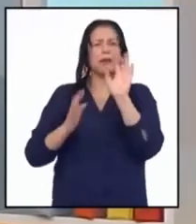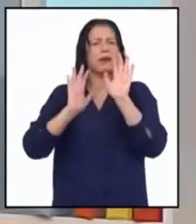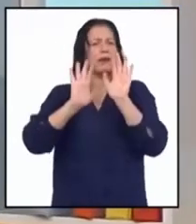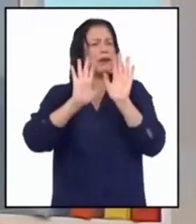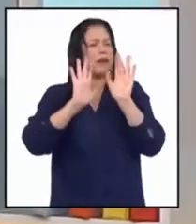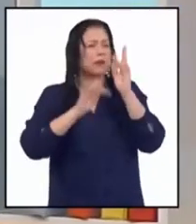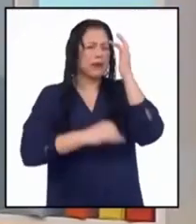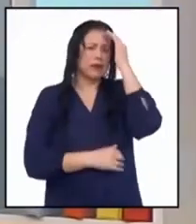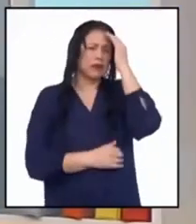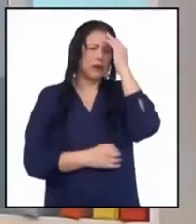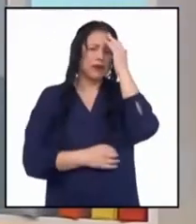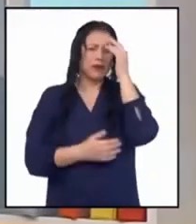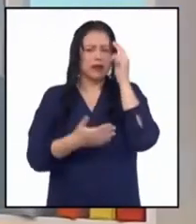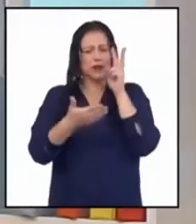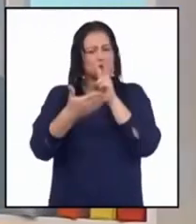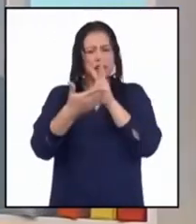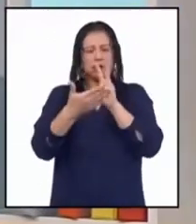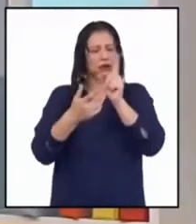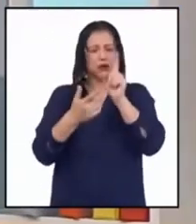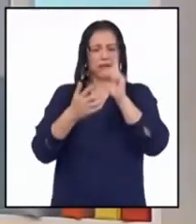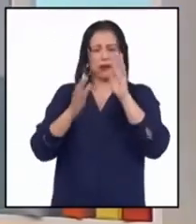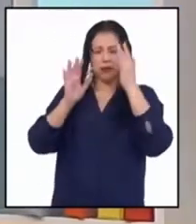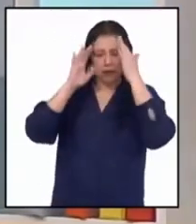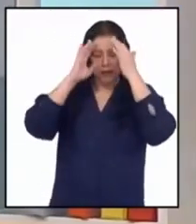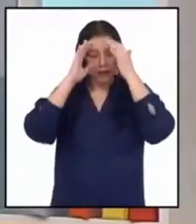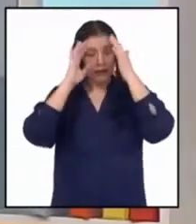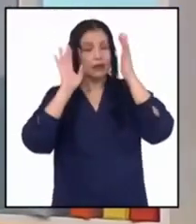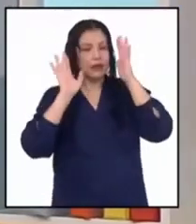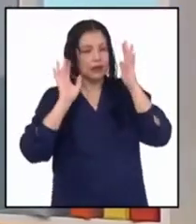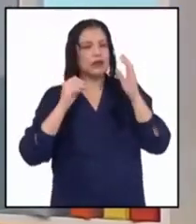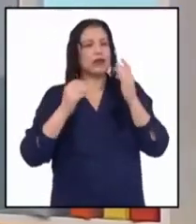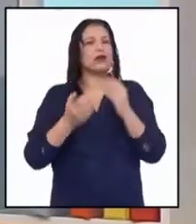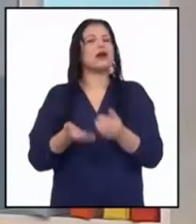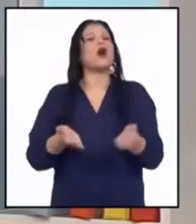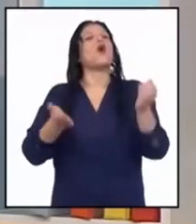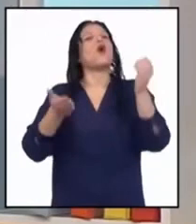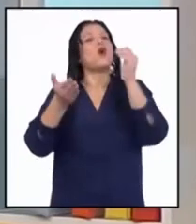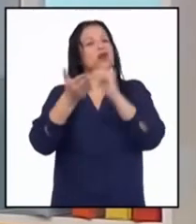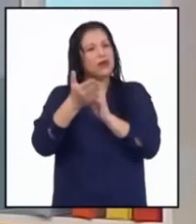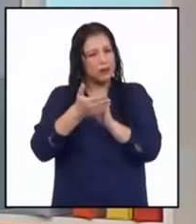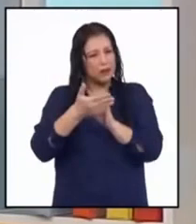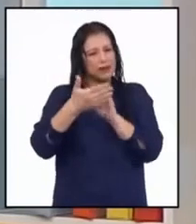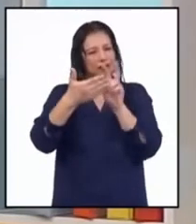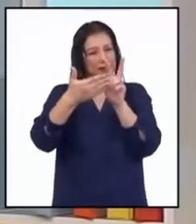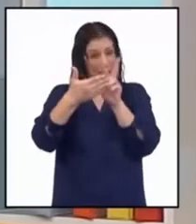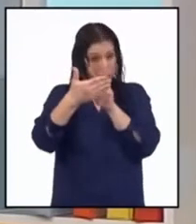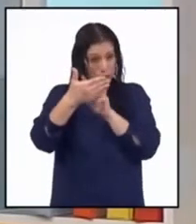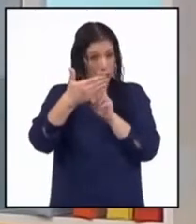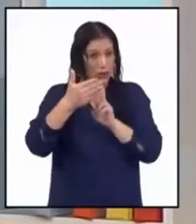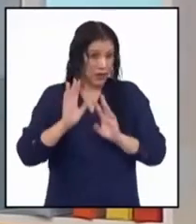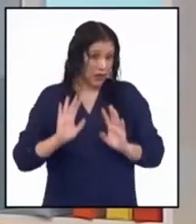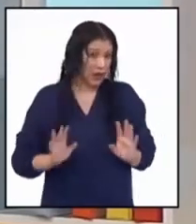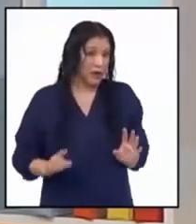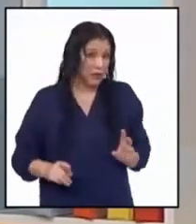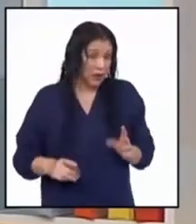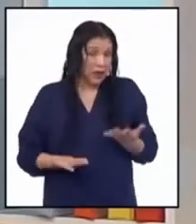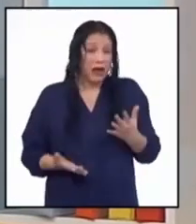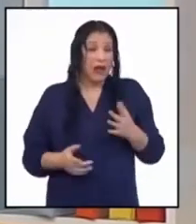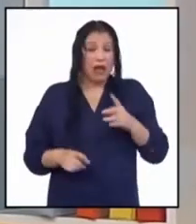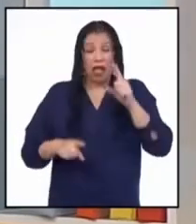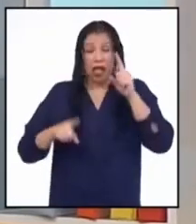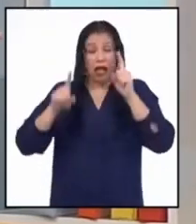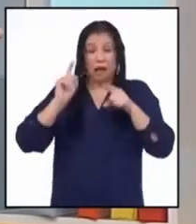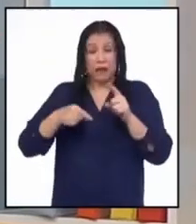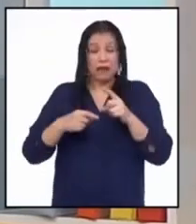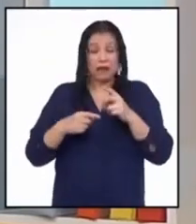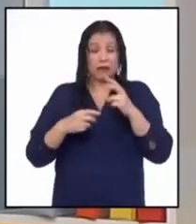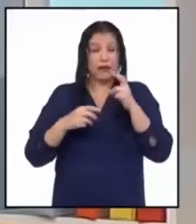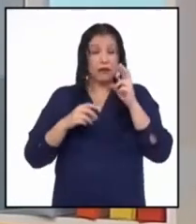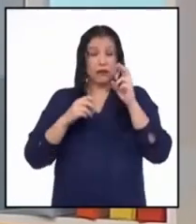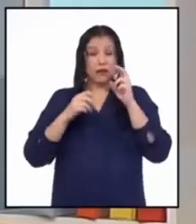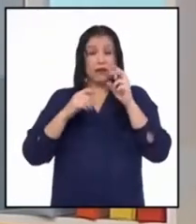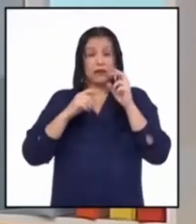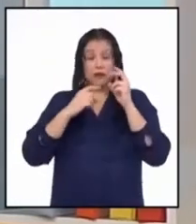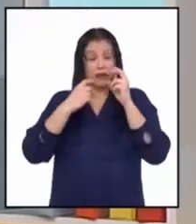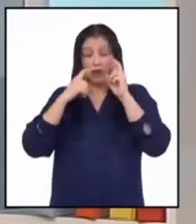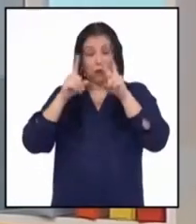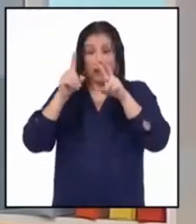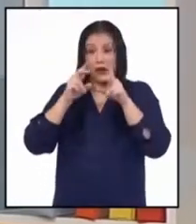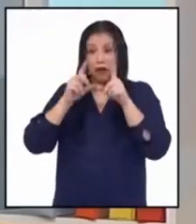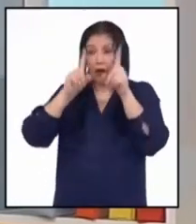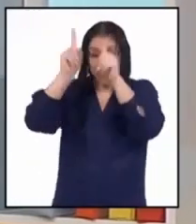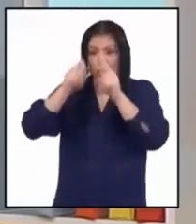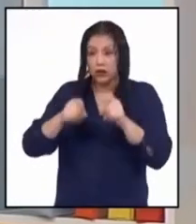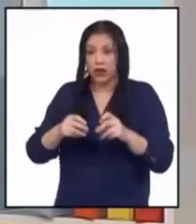un momentito. No, no, no, a ver, creo que mejor voy a leer de nuevo, ¿ya? Porque a veces ni siquiera veo bien la pregunta y ya